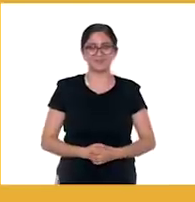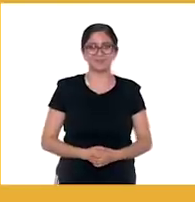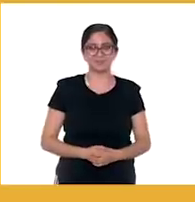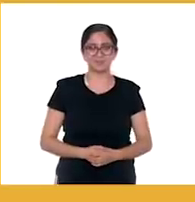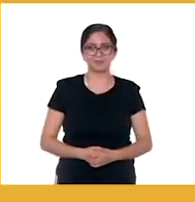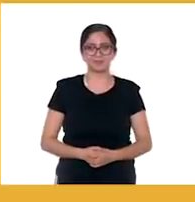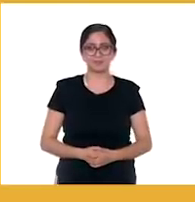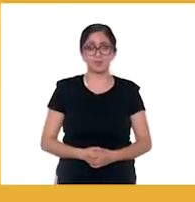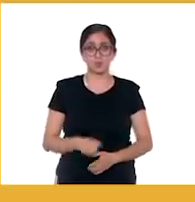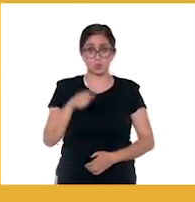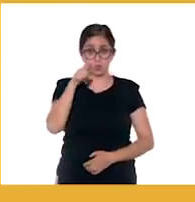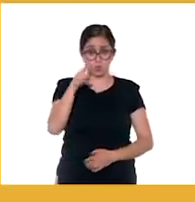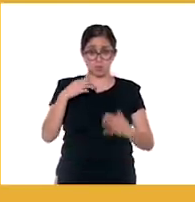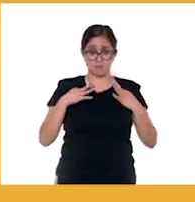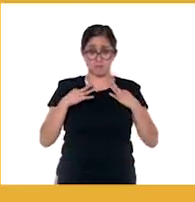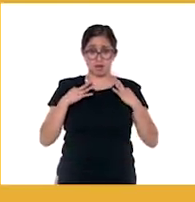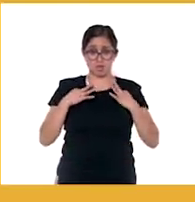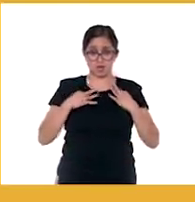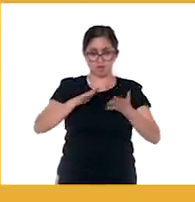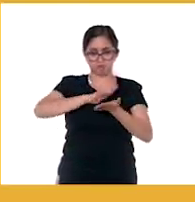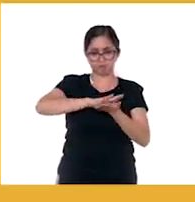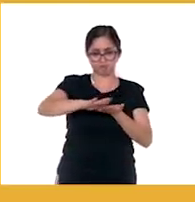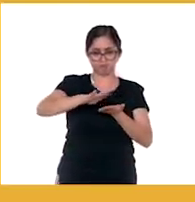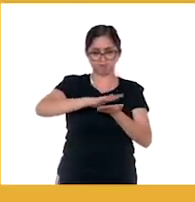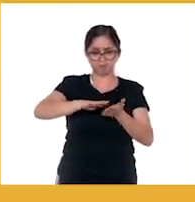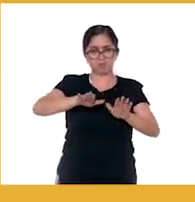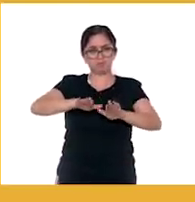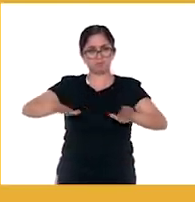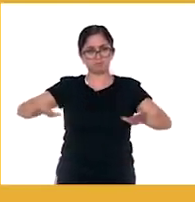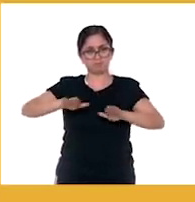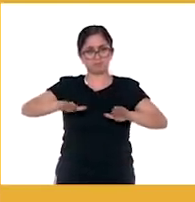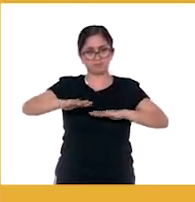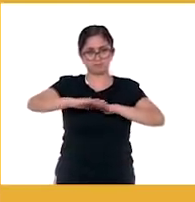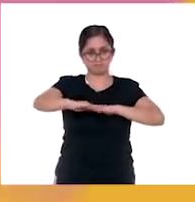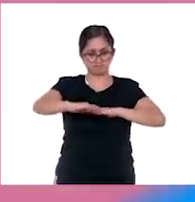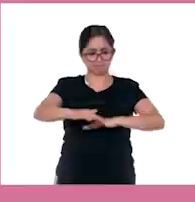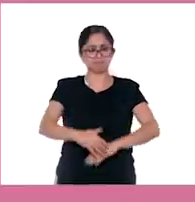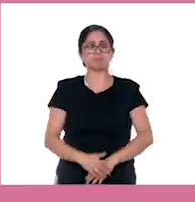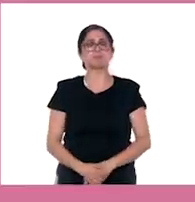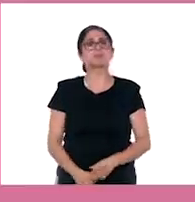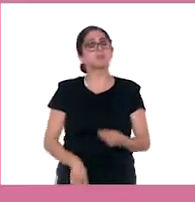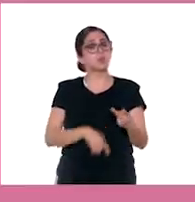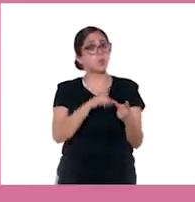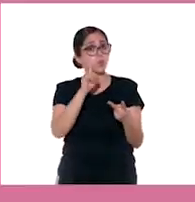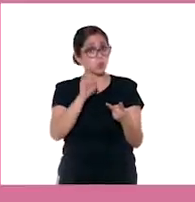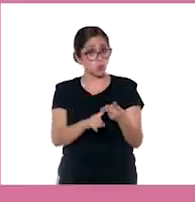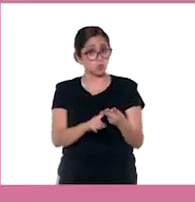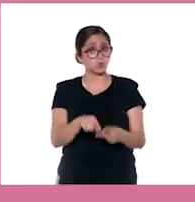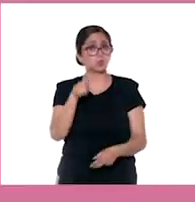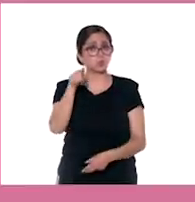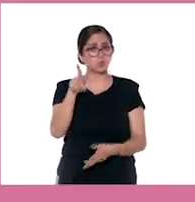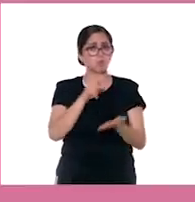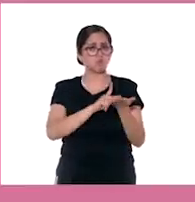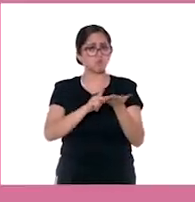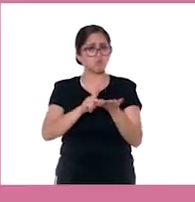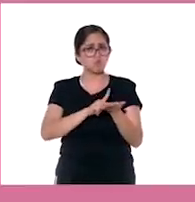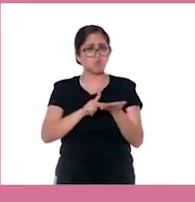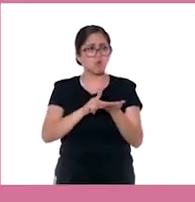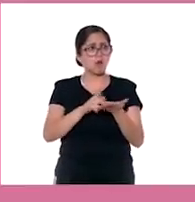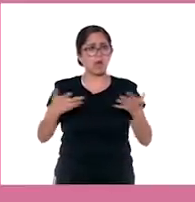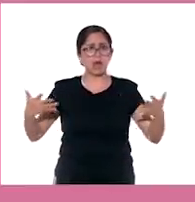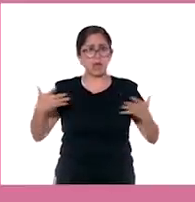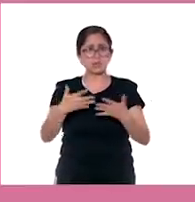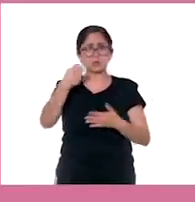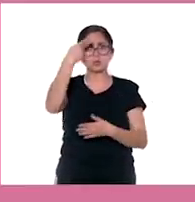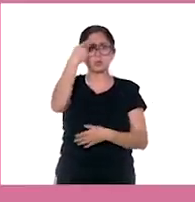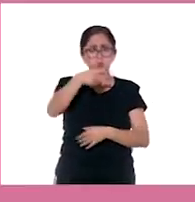1. Estira la playera a lo largo y a lo ancho. 2. Marca con el plumón o la pluma y